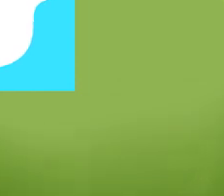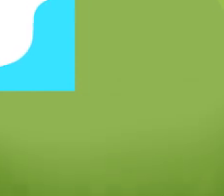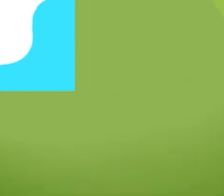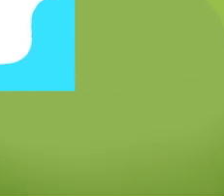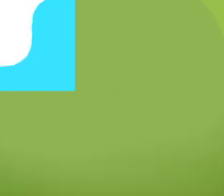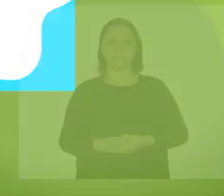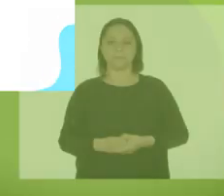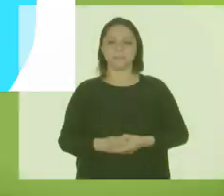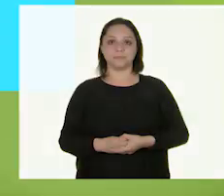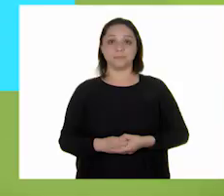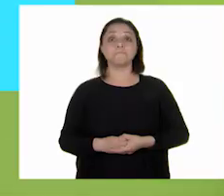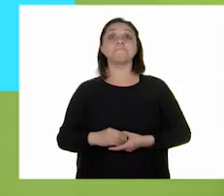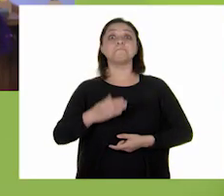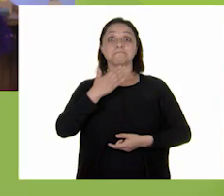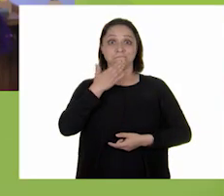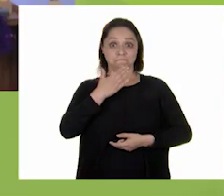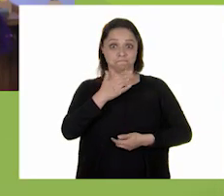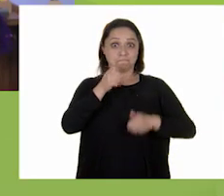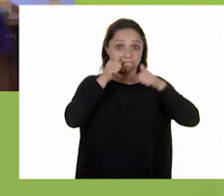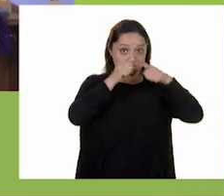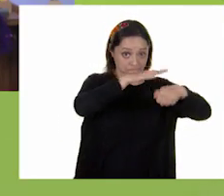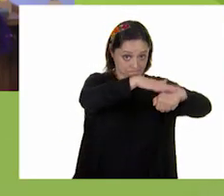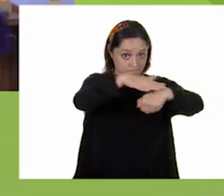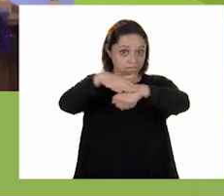Muy bien, atentos.